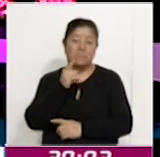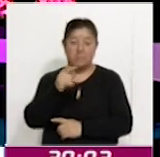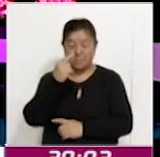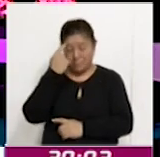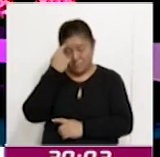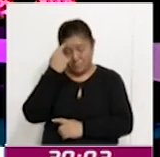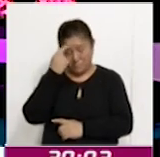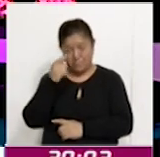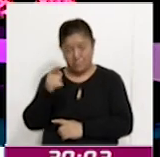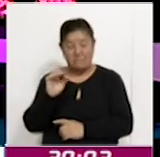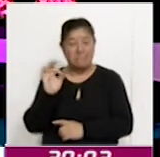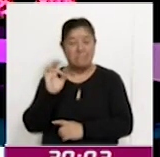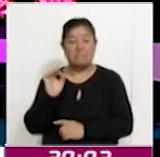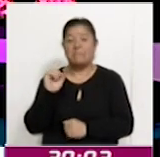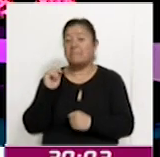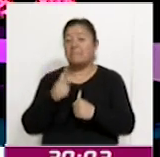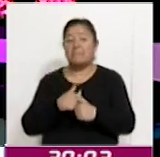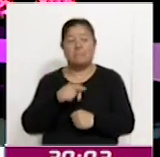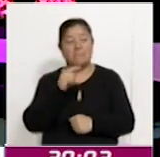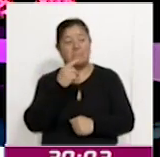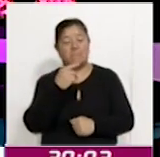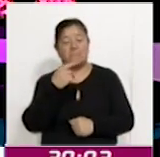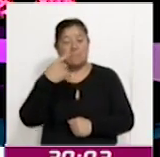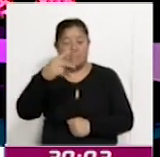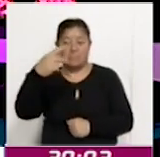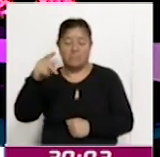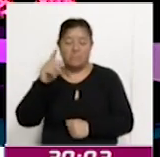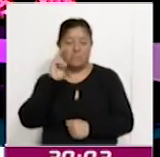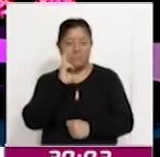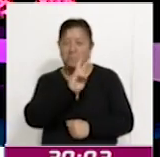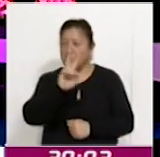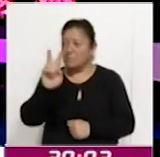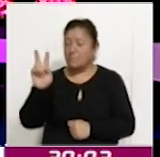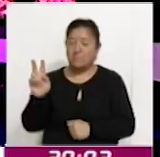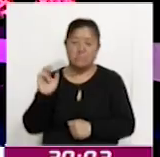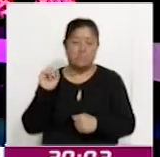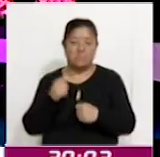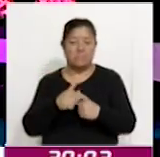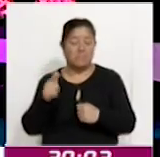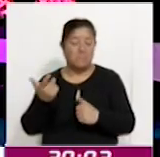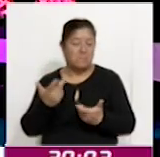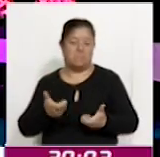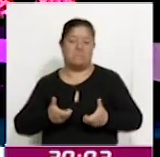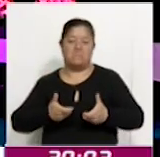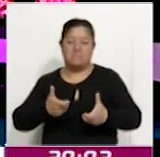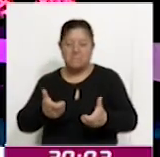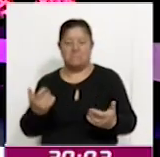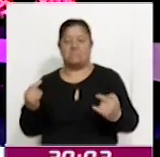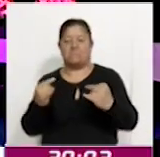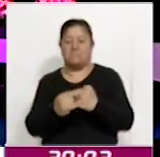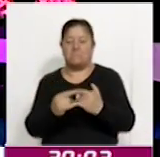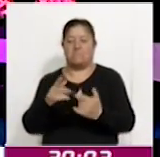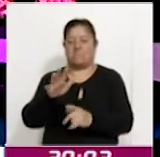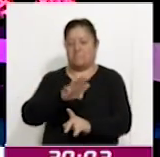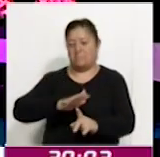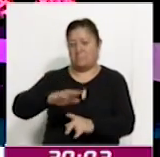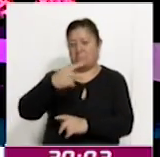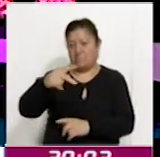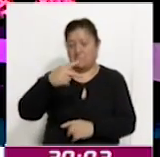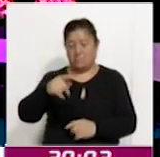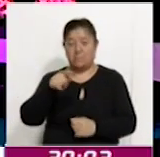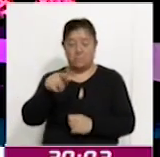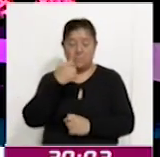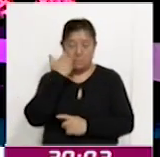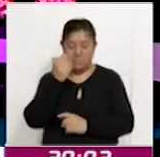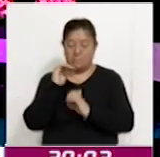de que suceda alguna situación en carretera, en alguna vialidad de nuestro estado y guste hacernos saber